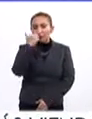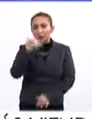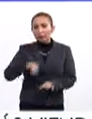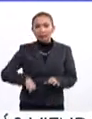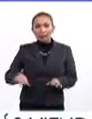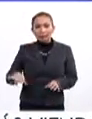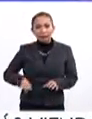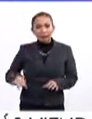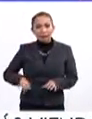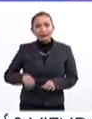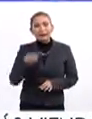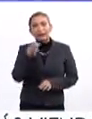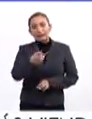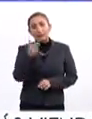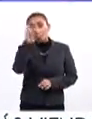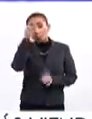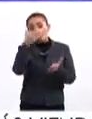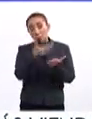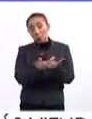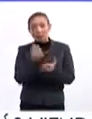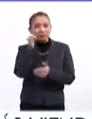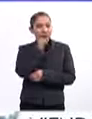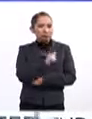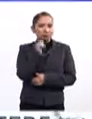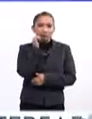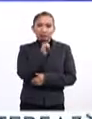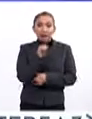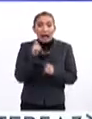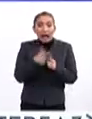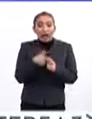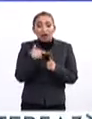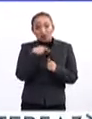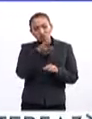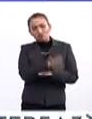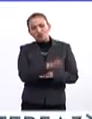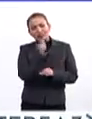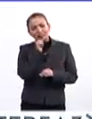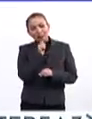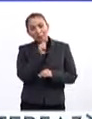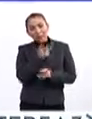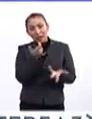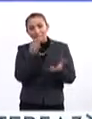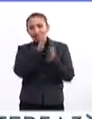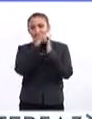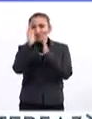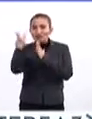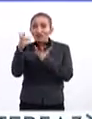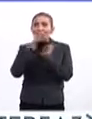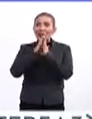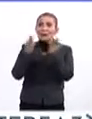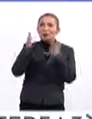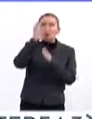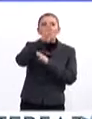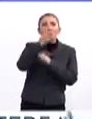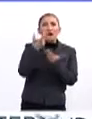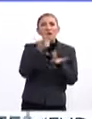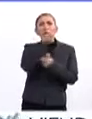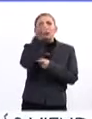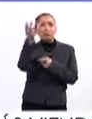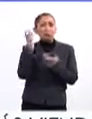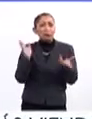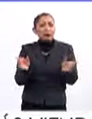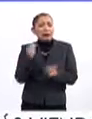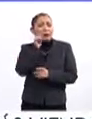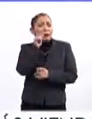muy interesante esta propuesta, como siempre, algo que tenemos ahí siempre en nuestros anaqueles, en nuestras librerías, de cualquier